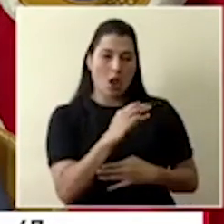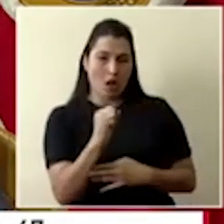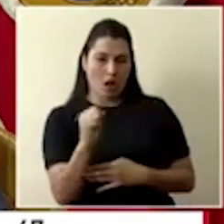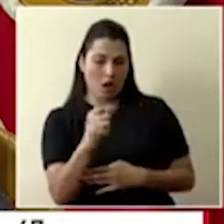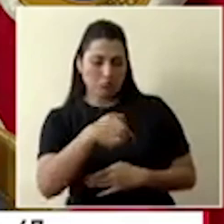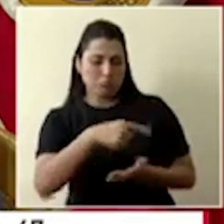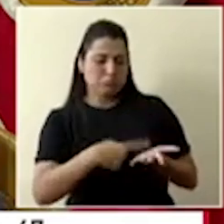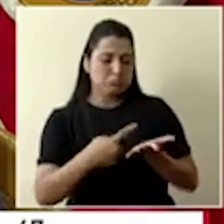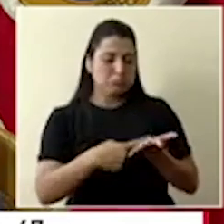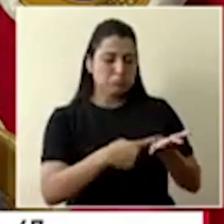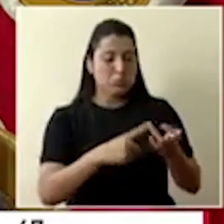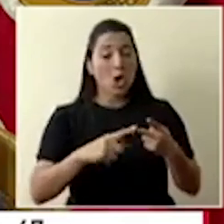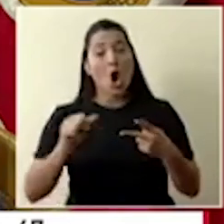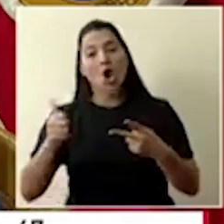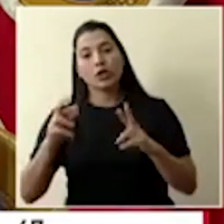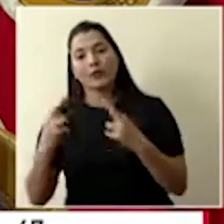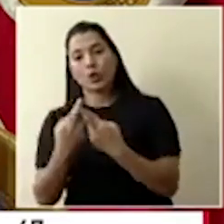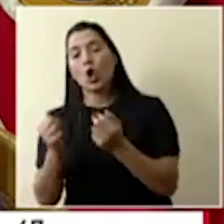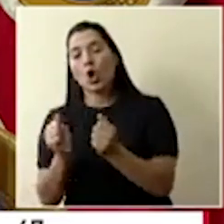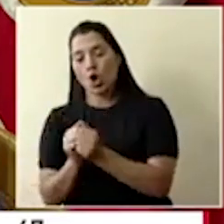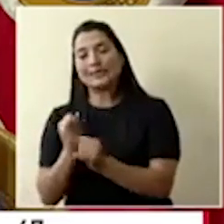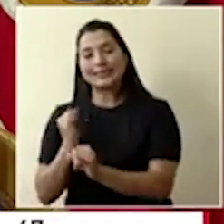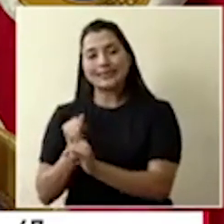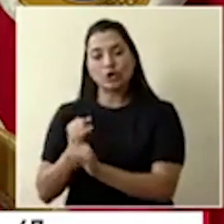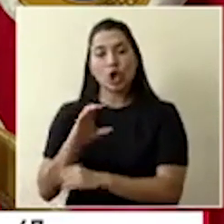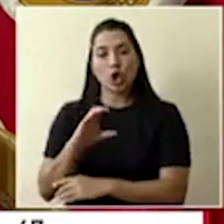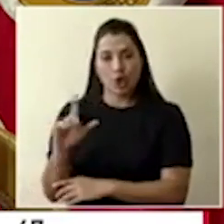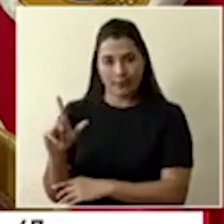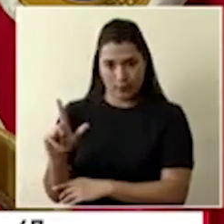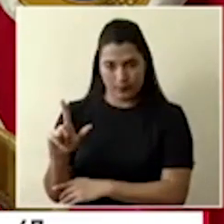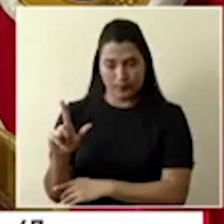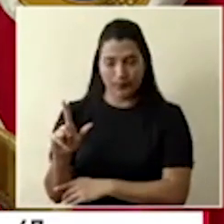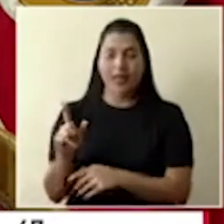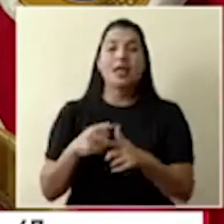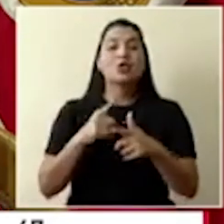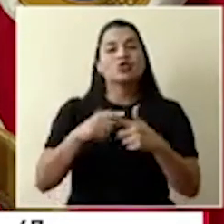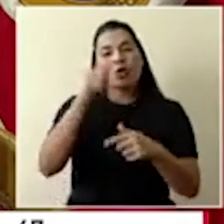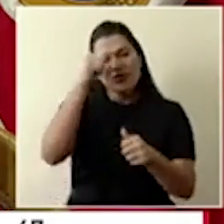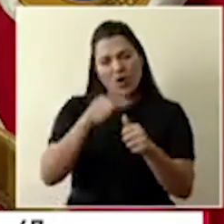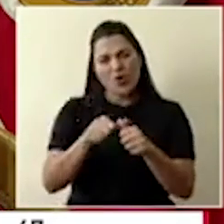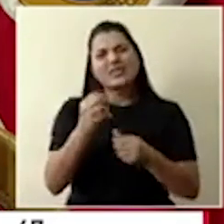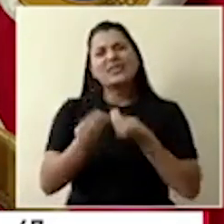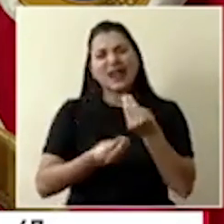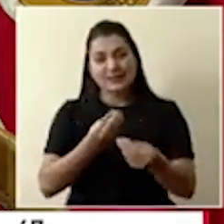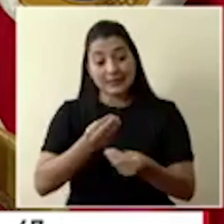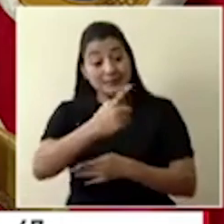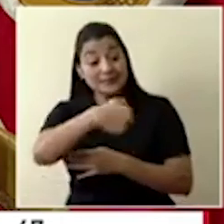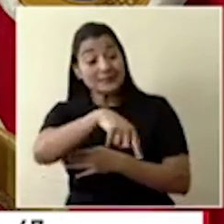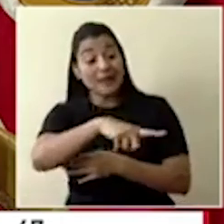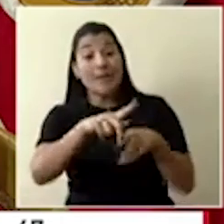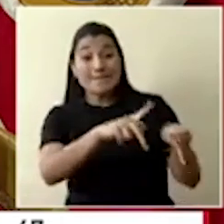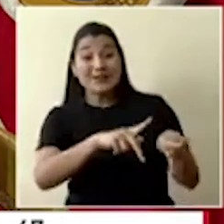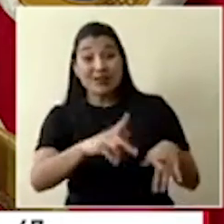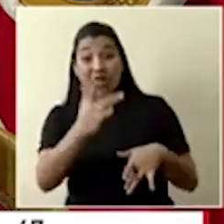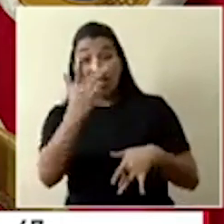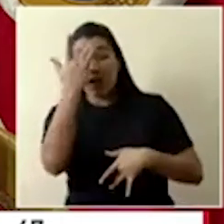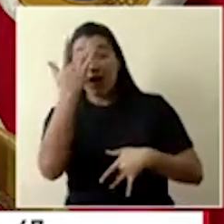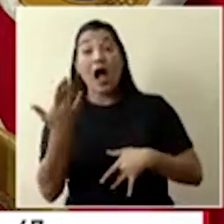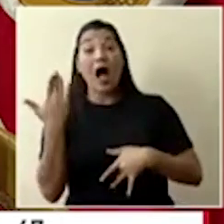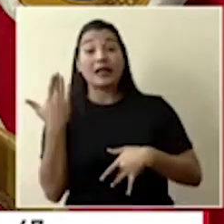estrategias. Una que es el plasma completo, que es básicamente tomarle sangre a los pacientes que ya se recuperaron,